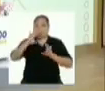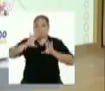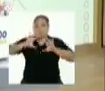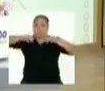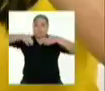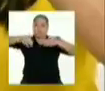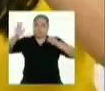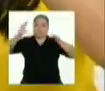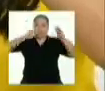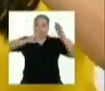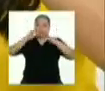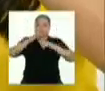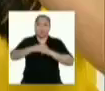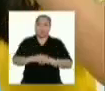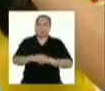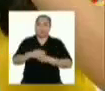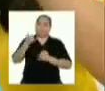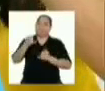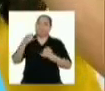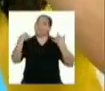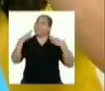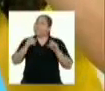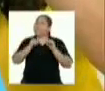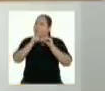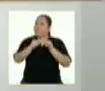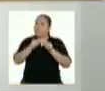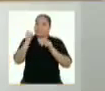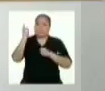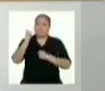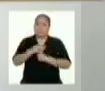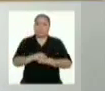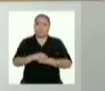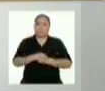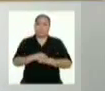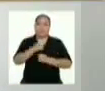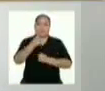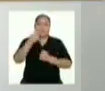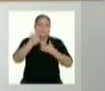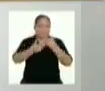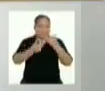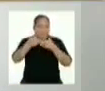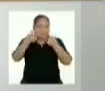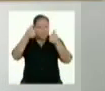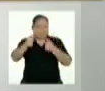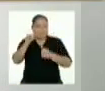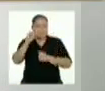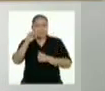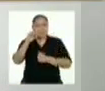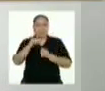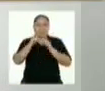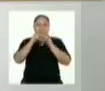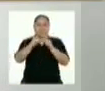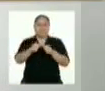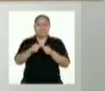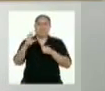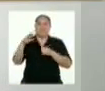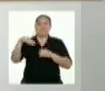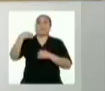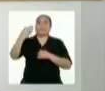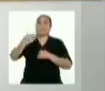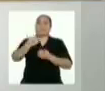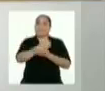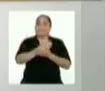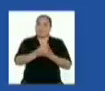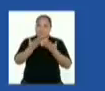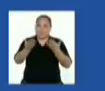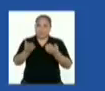¡Lo tengo! ¡Woohoo! Ahora sí, seguimos, profesora. ¡Avanzas bien, Jeremis! Ahora continúo y el siguiente